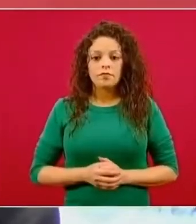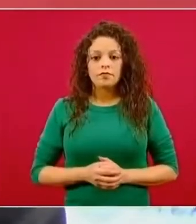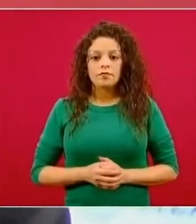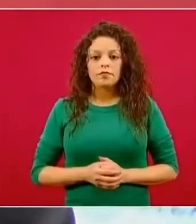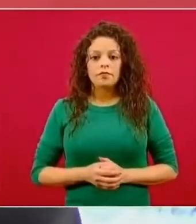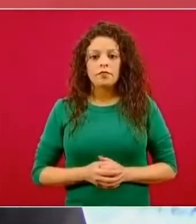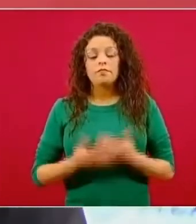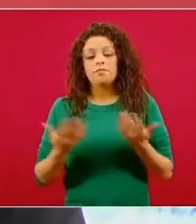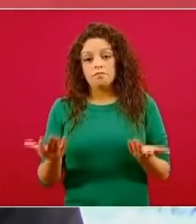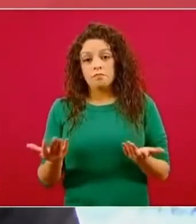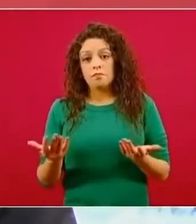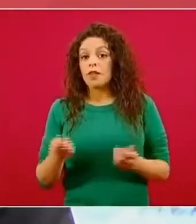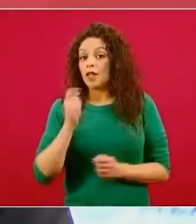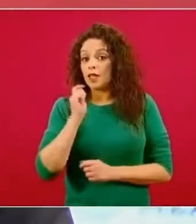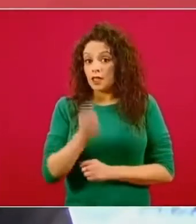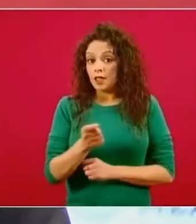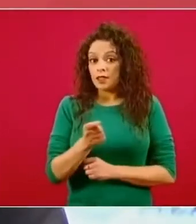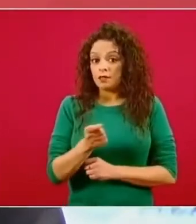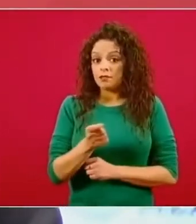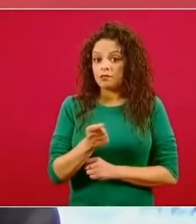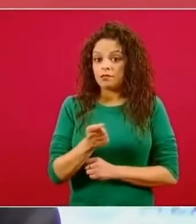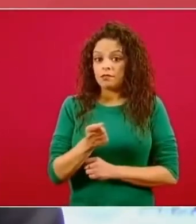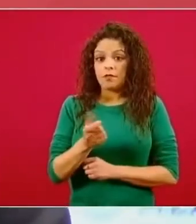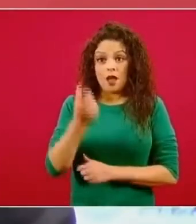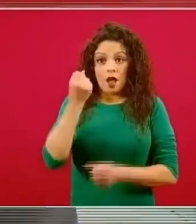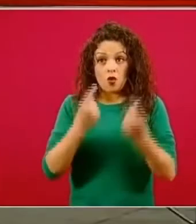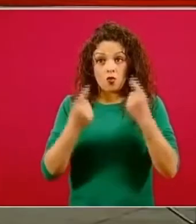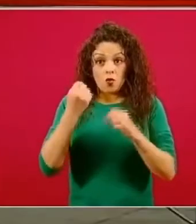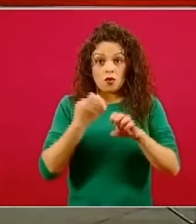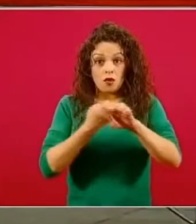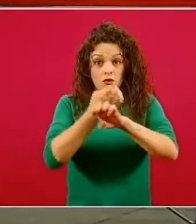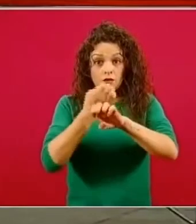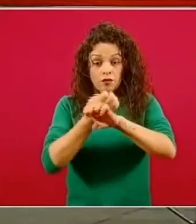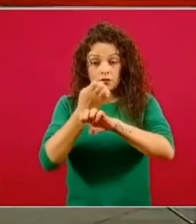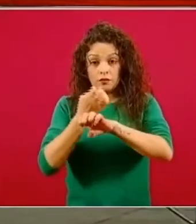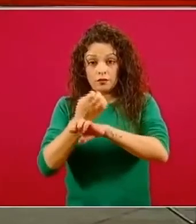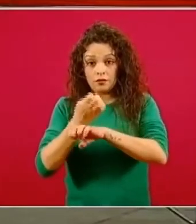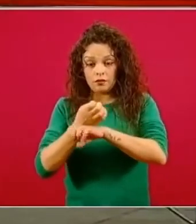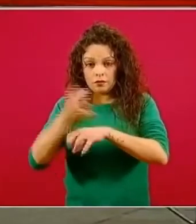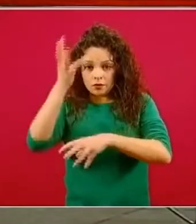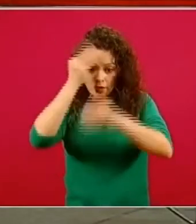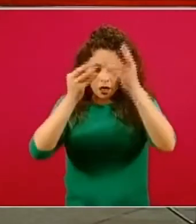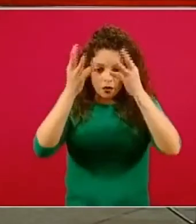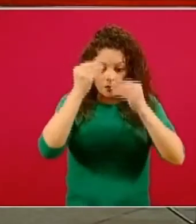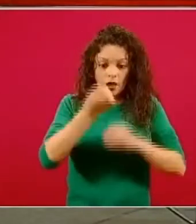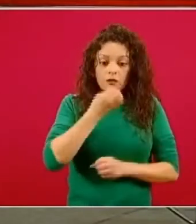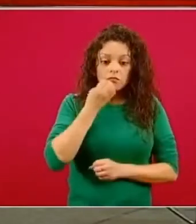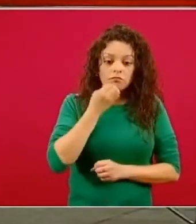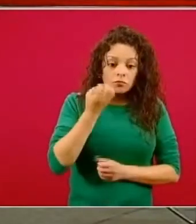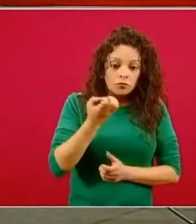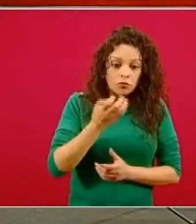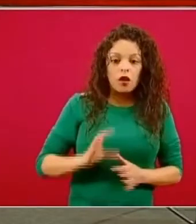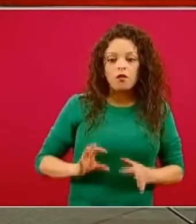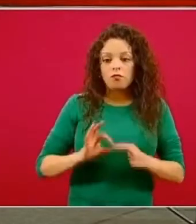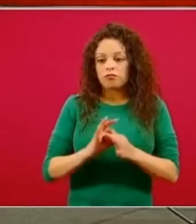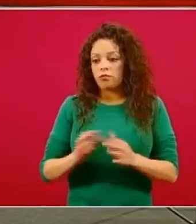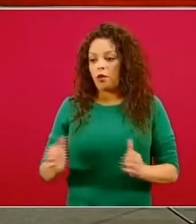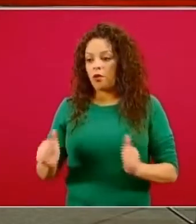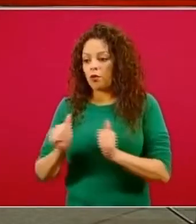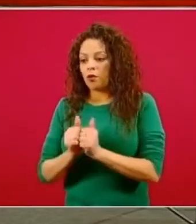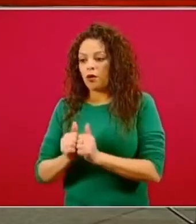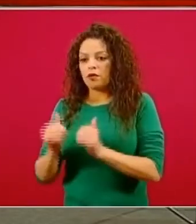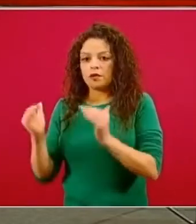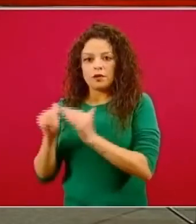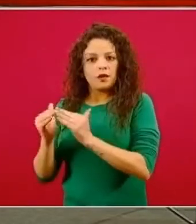las clases presenciales en algunos estados con la educación a distancia en otros